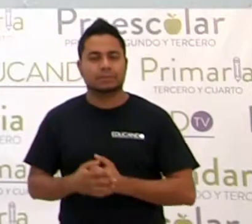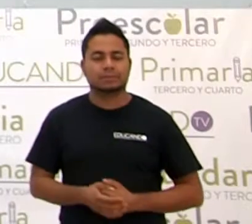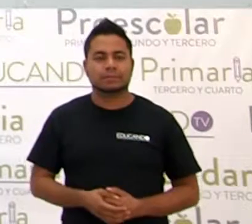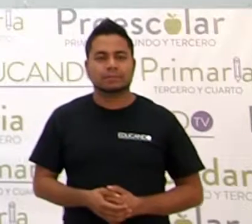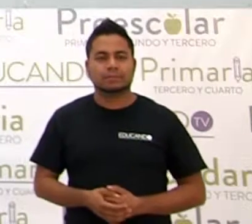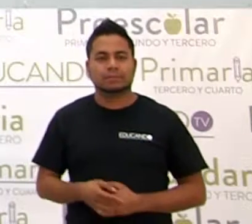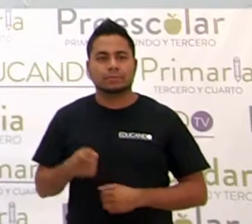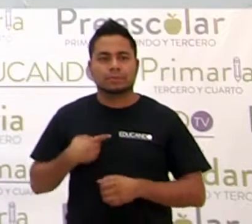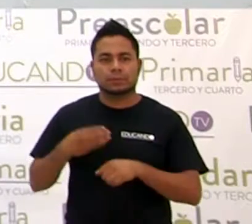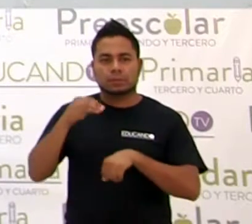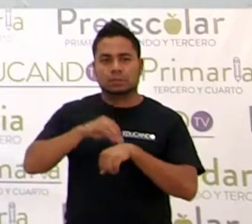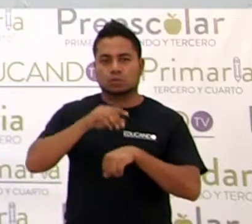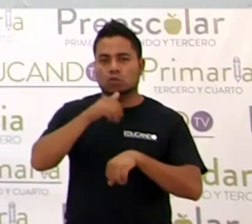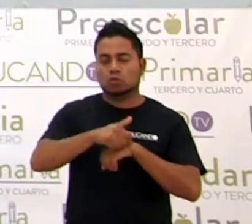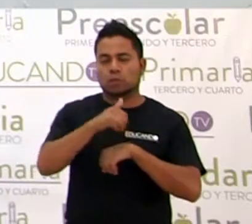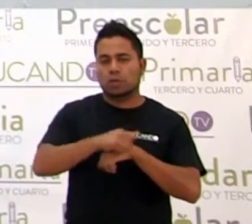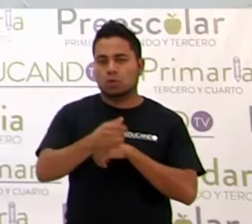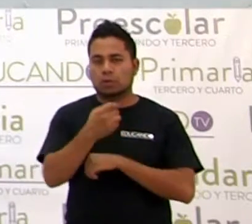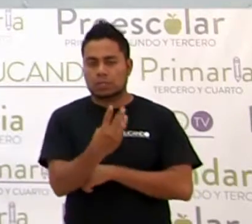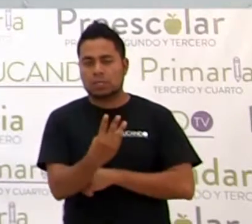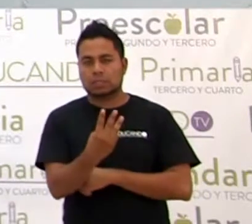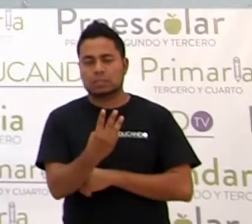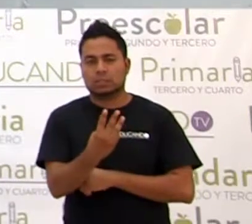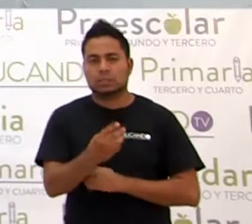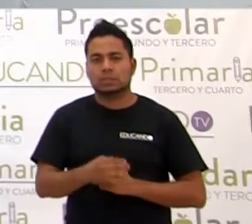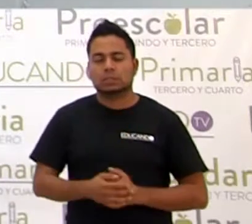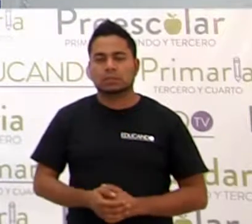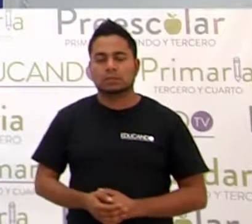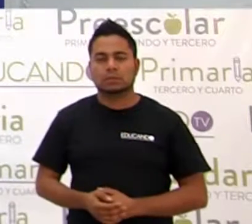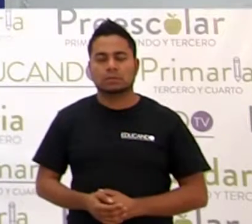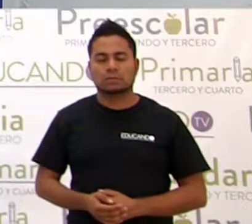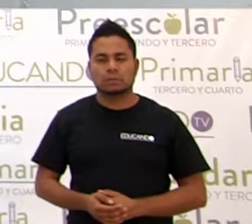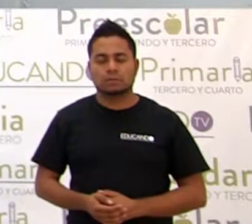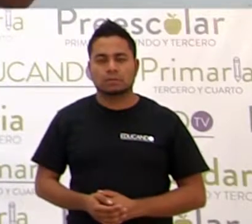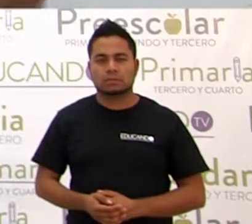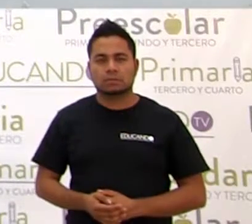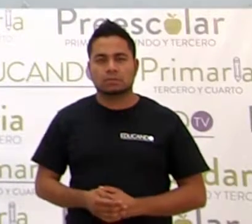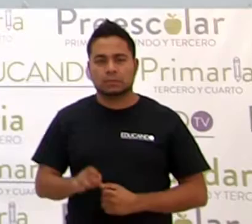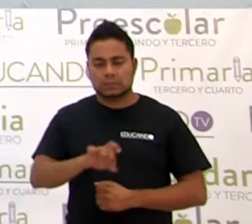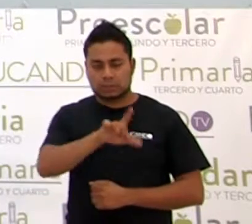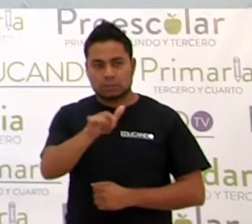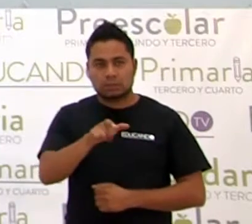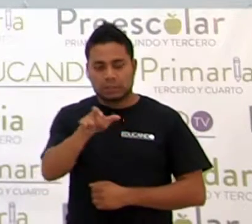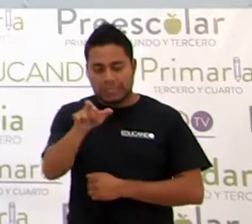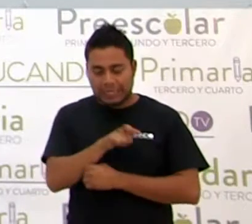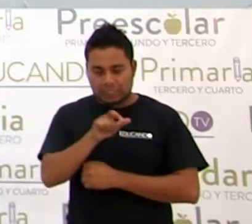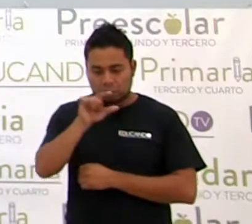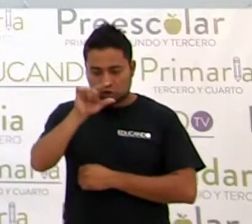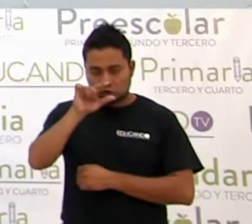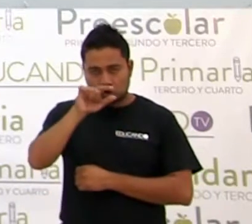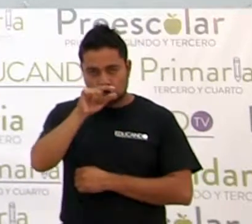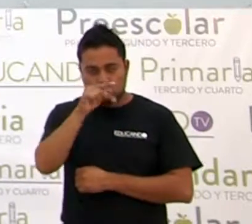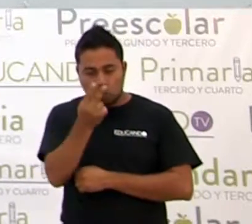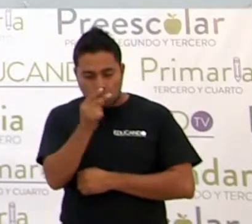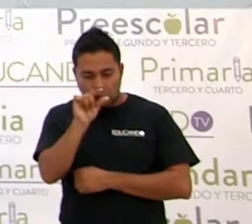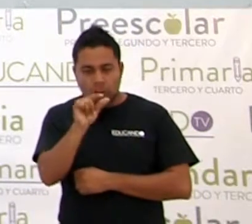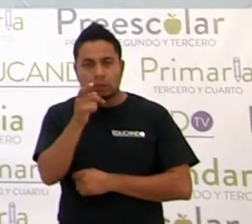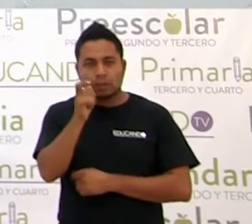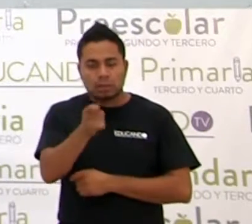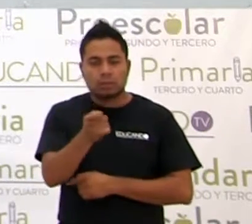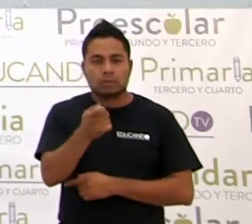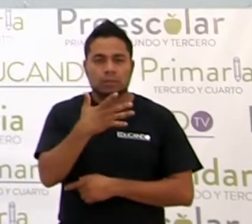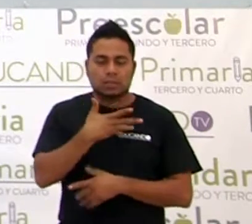Ponemos el número 3, y la x cuadrada, que nos representa